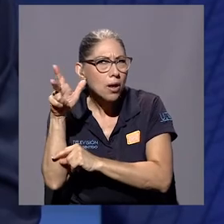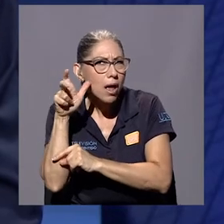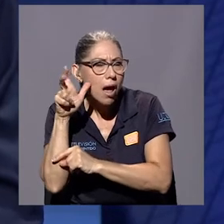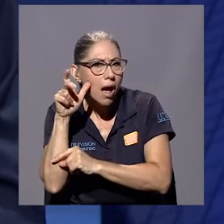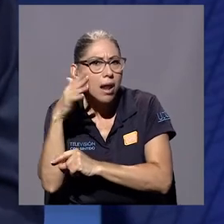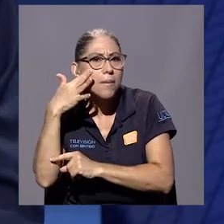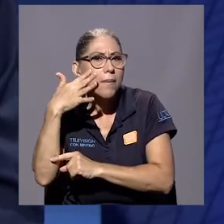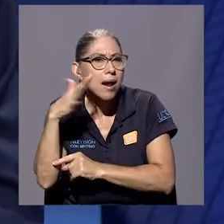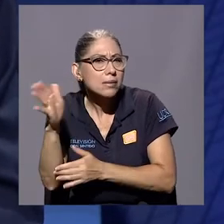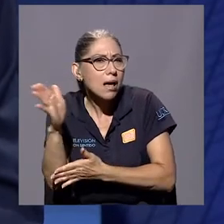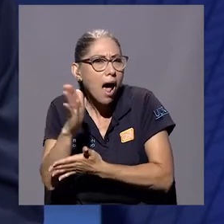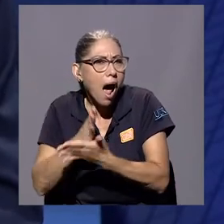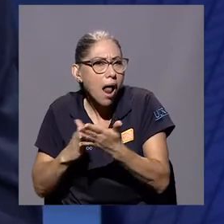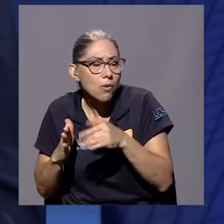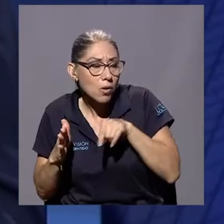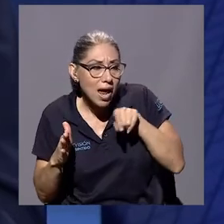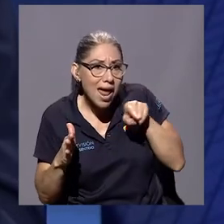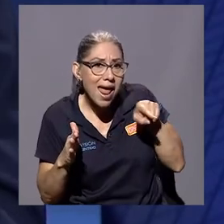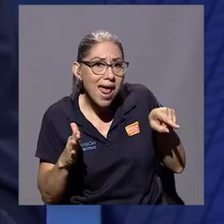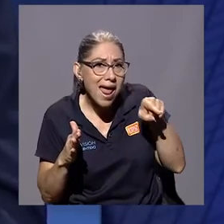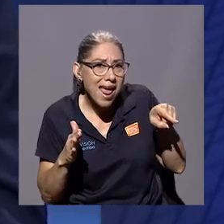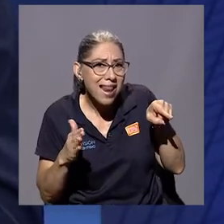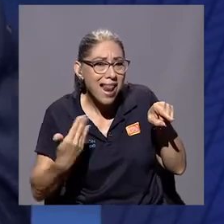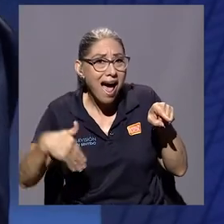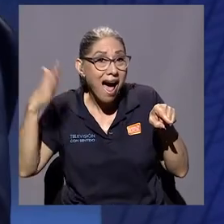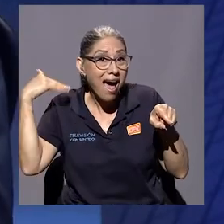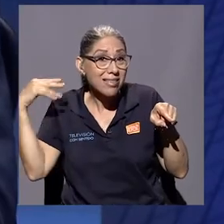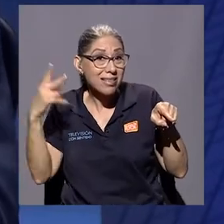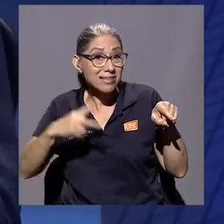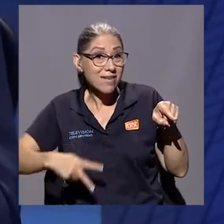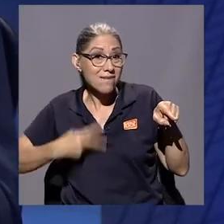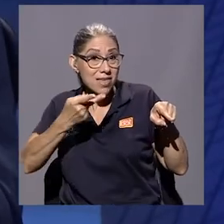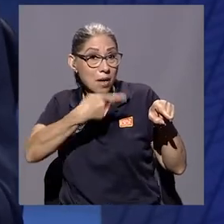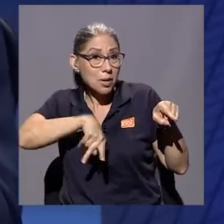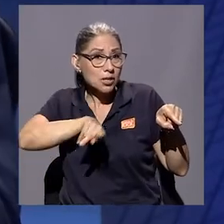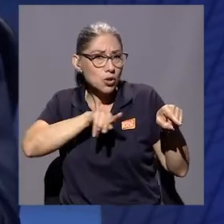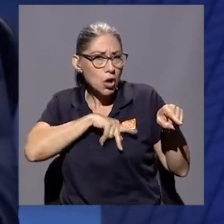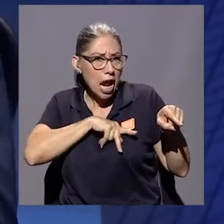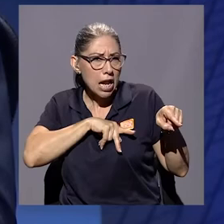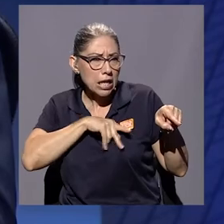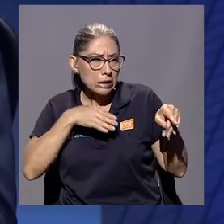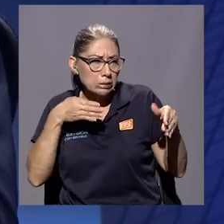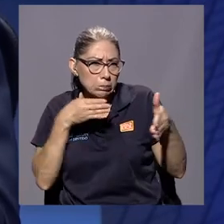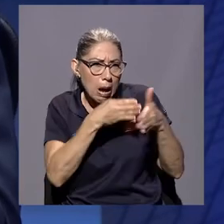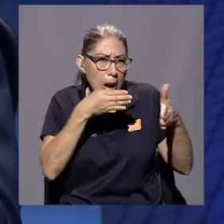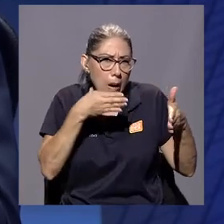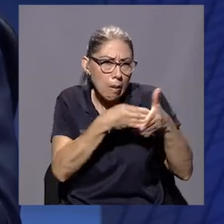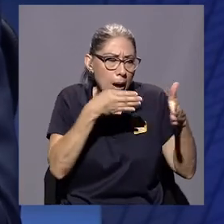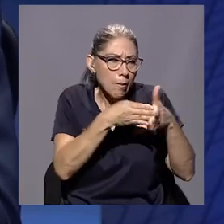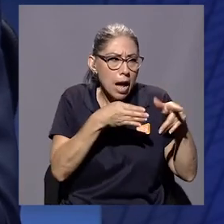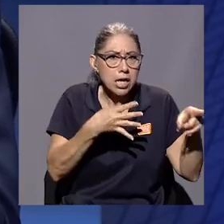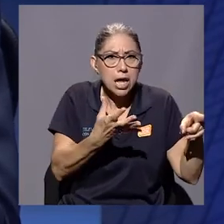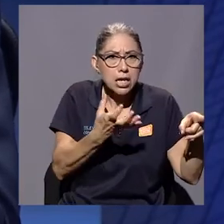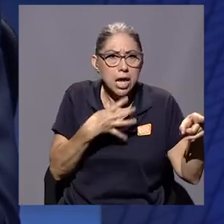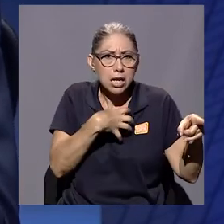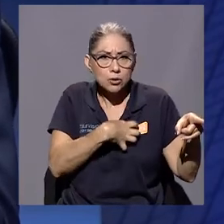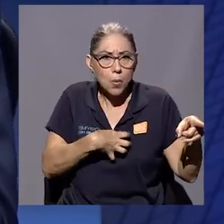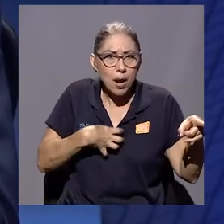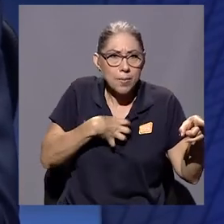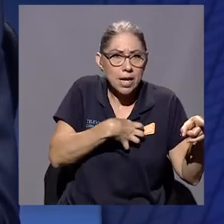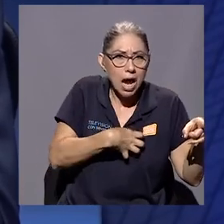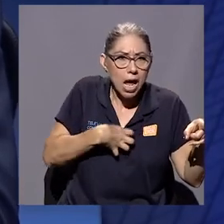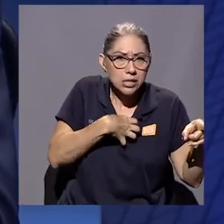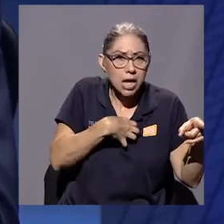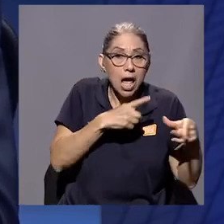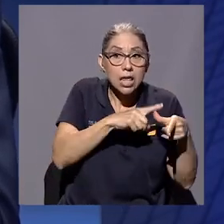que él en la vida personal le causó mucho daño y le hacía tomar venganza. Entonces, a raíz de ahí